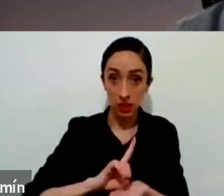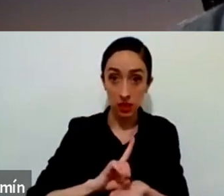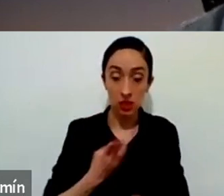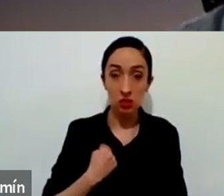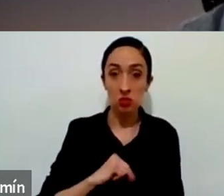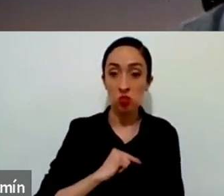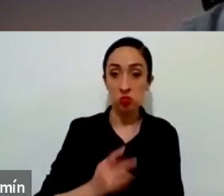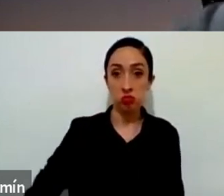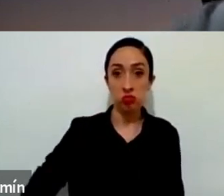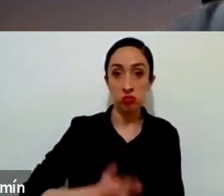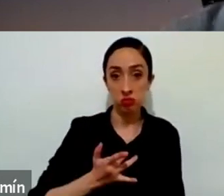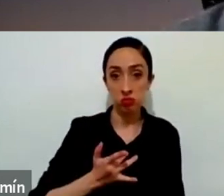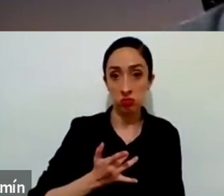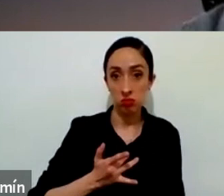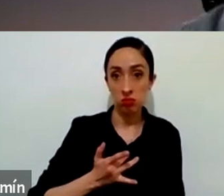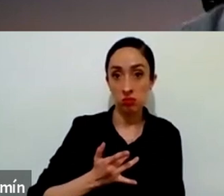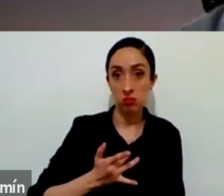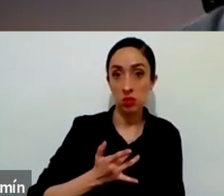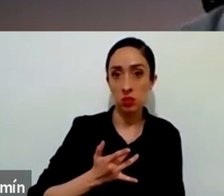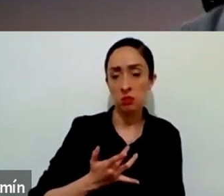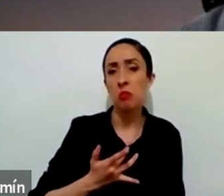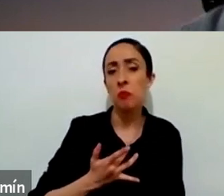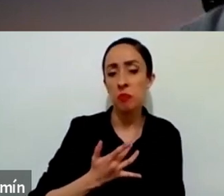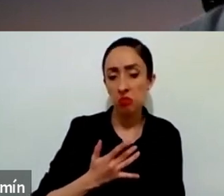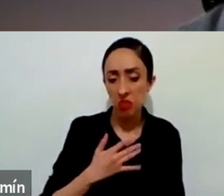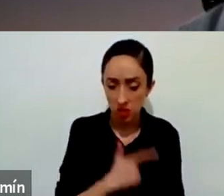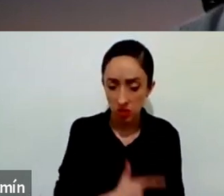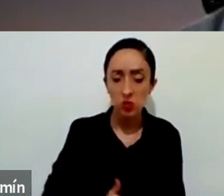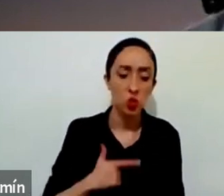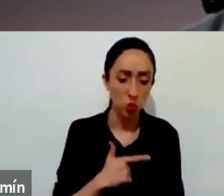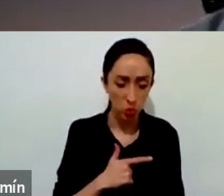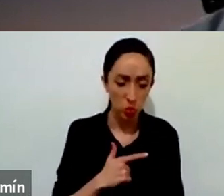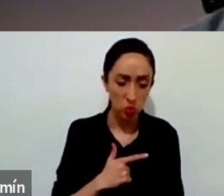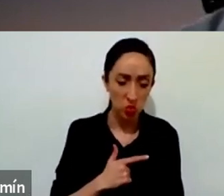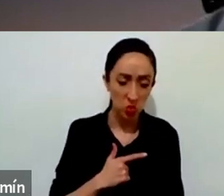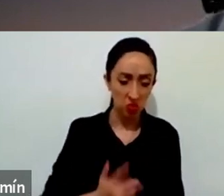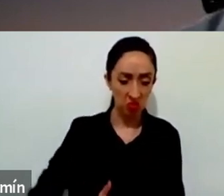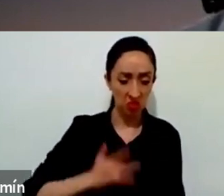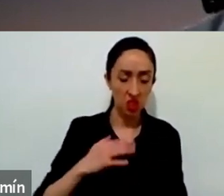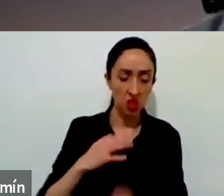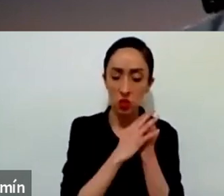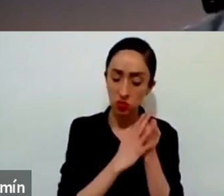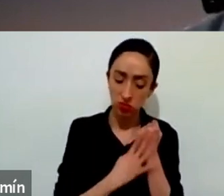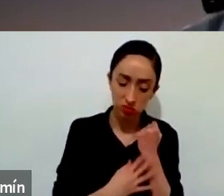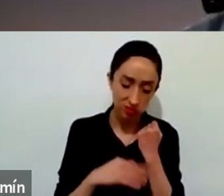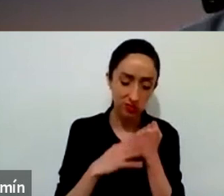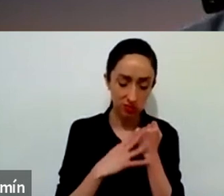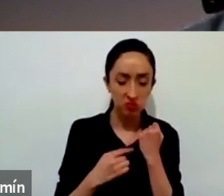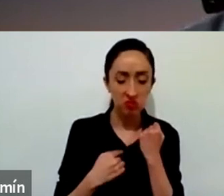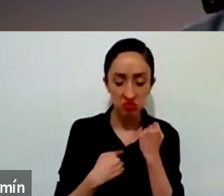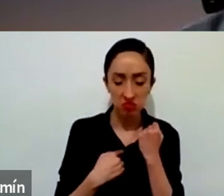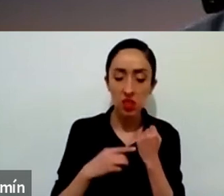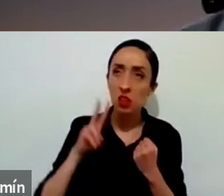detenerme y tener una conversación con Dios de darle gracias. Gracias, Señor, porque tuve la